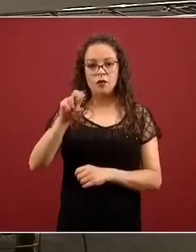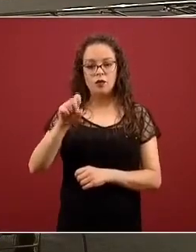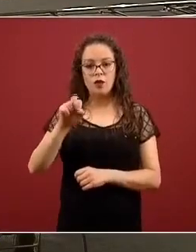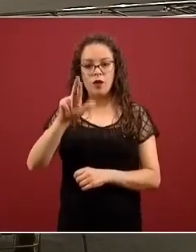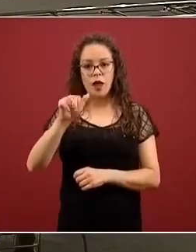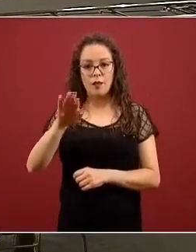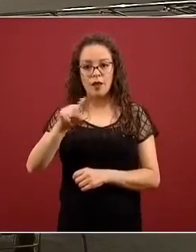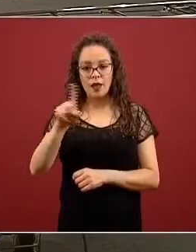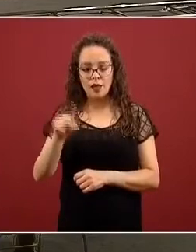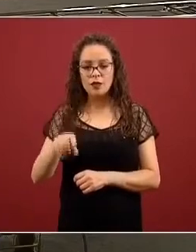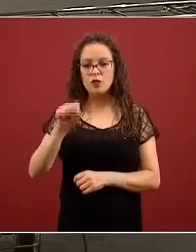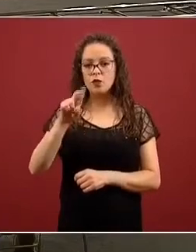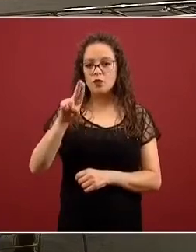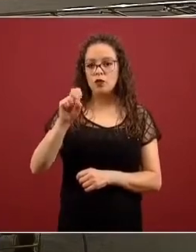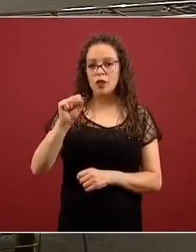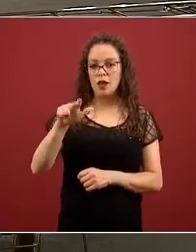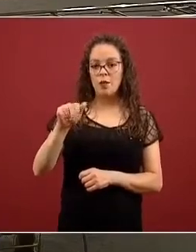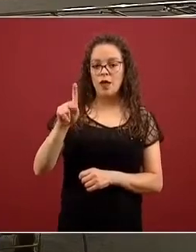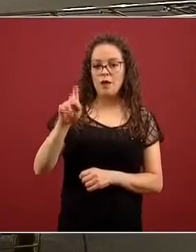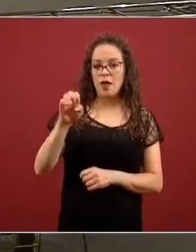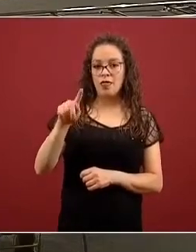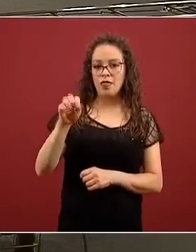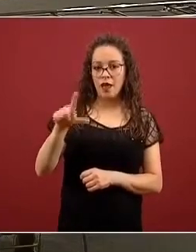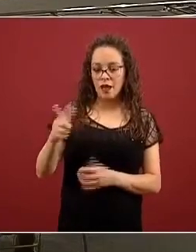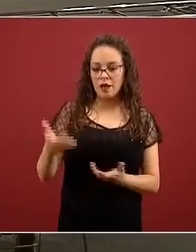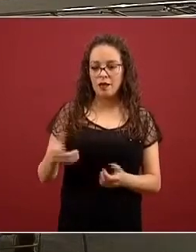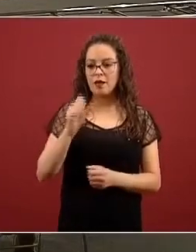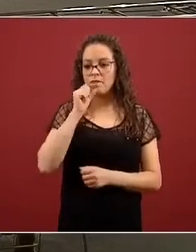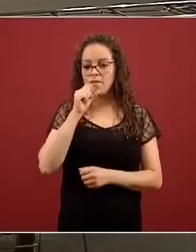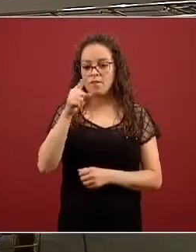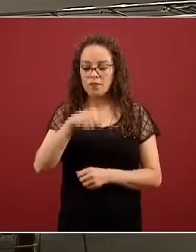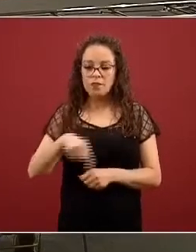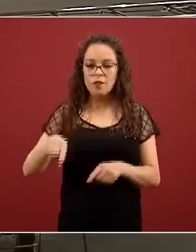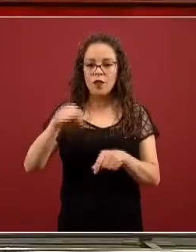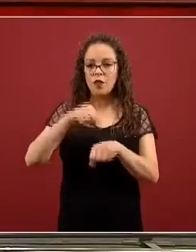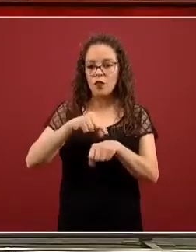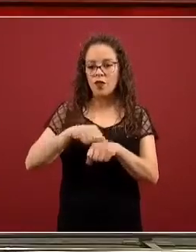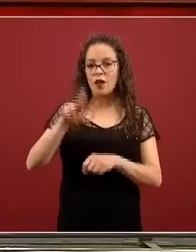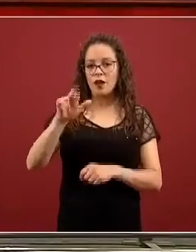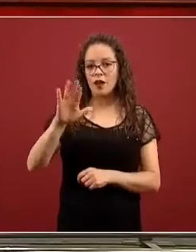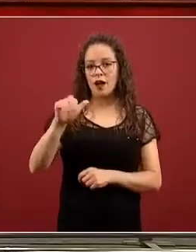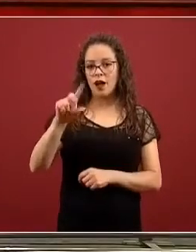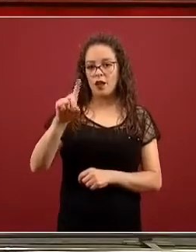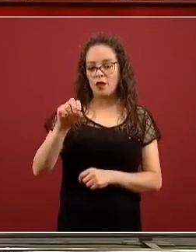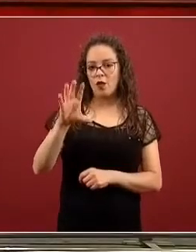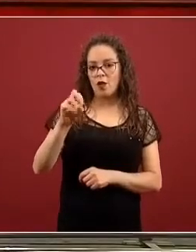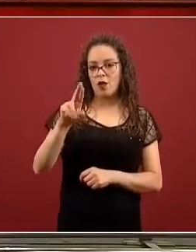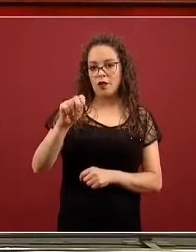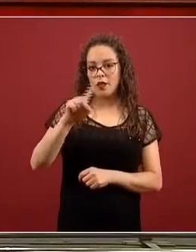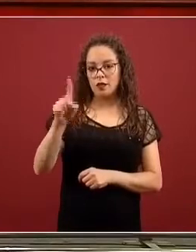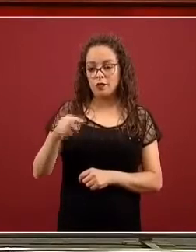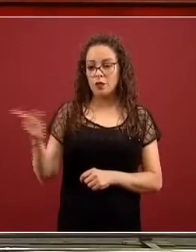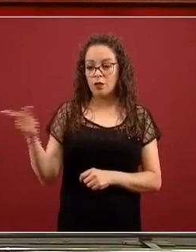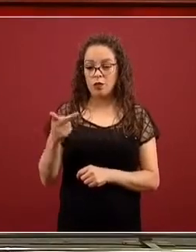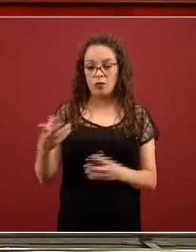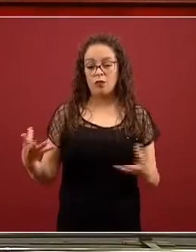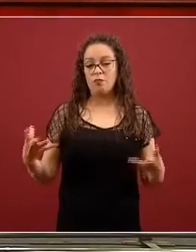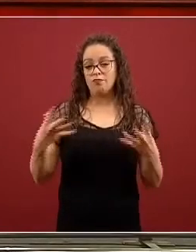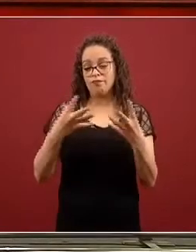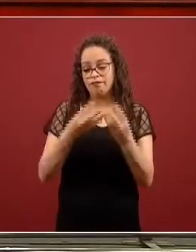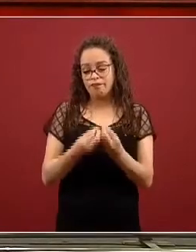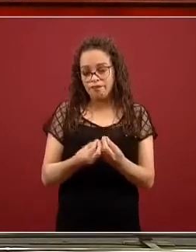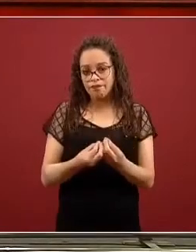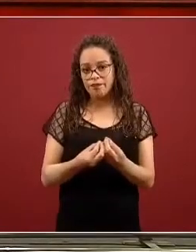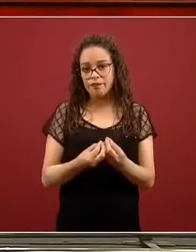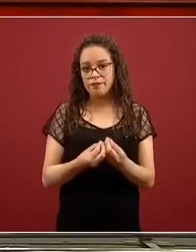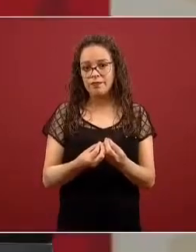Pimentel y todo este magnífico equipo, también al Dr. Ricardo Cortés, que han estado coordinando ya por varios días la preparación de